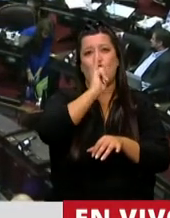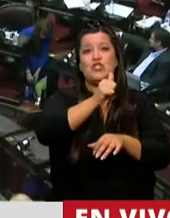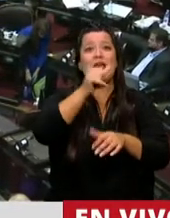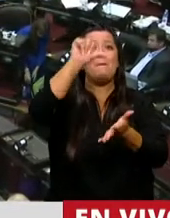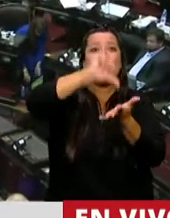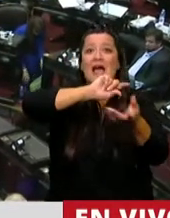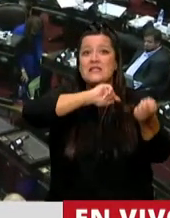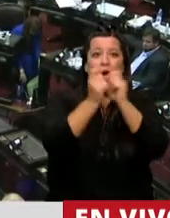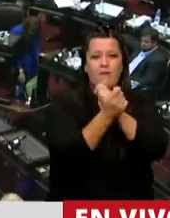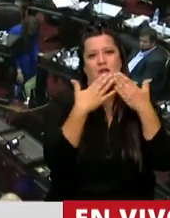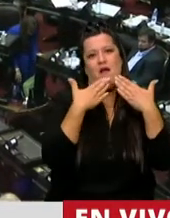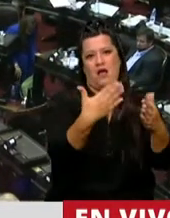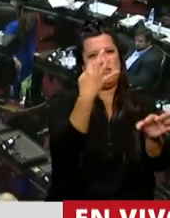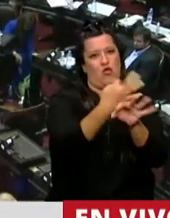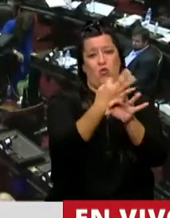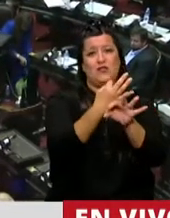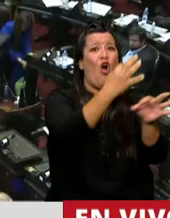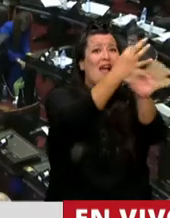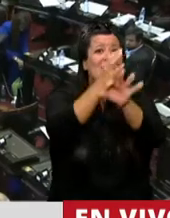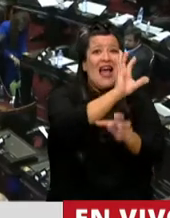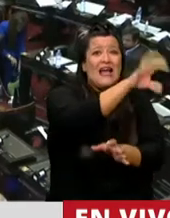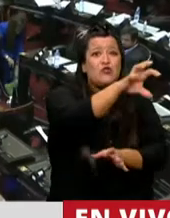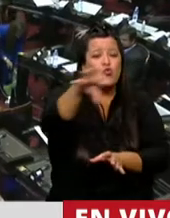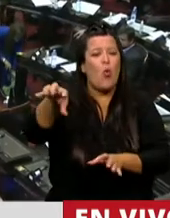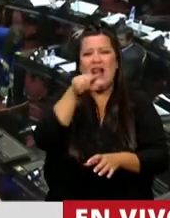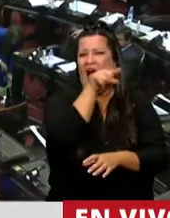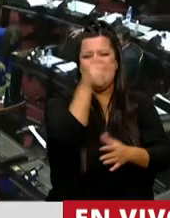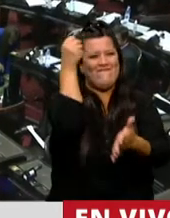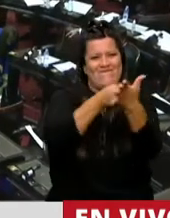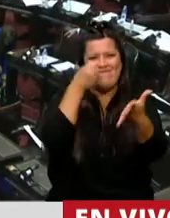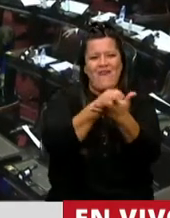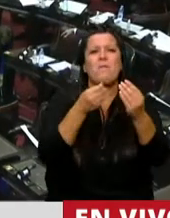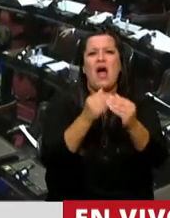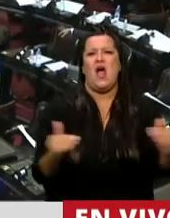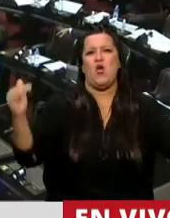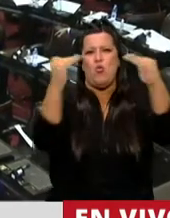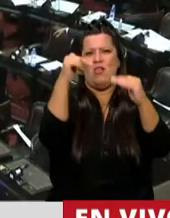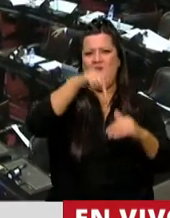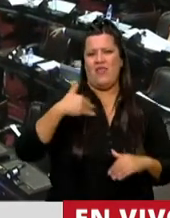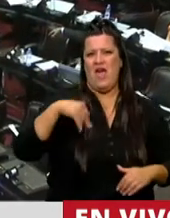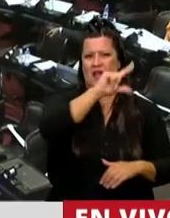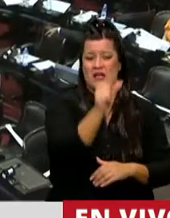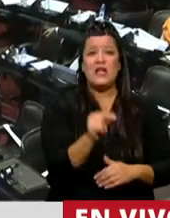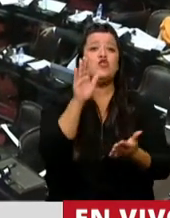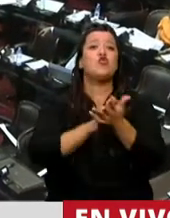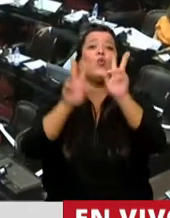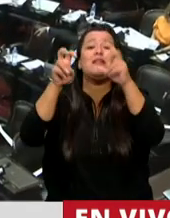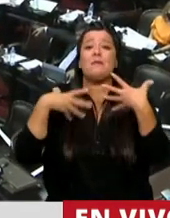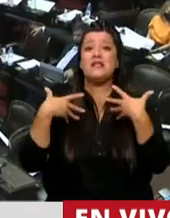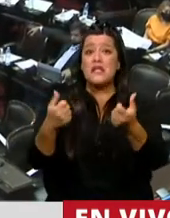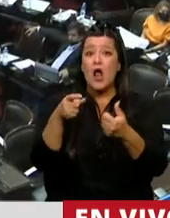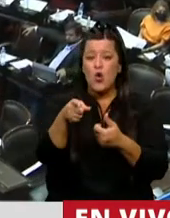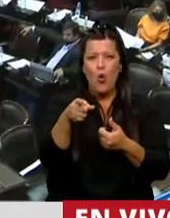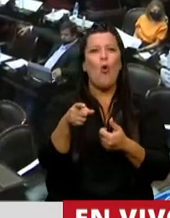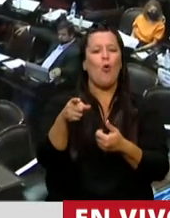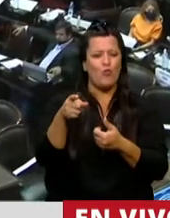país, que la escuela es el eje transversal donde debemos dar la lucha por la igualdad en nuestro país. En materia de salud, nos permitió